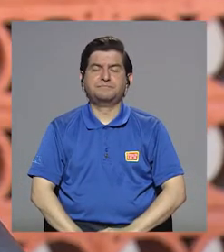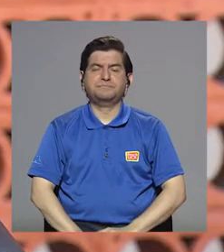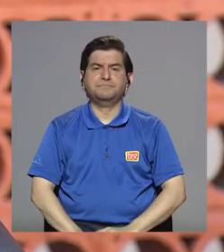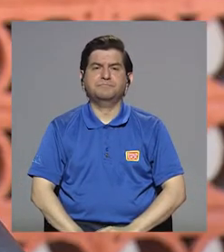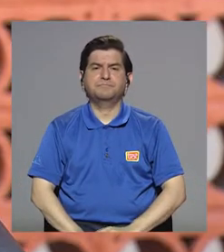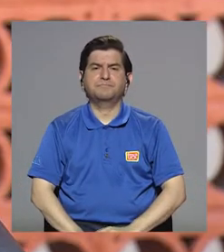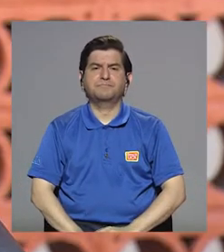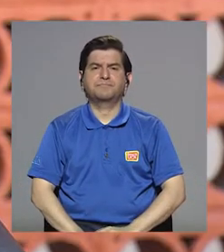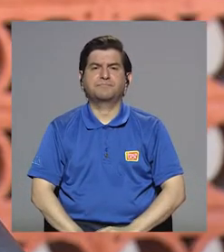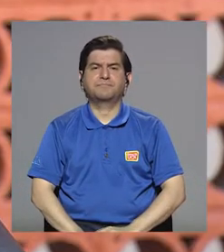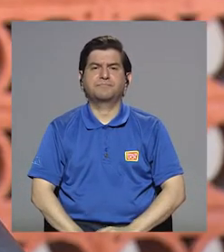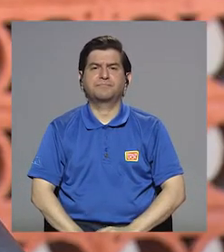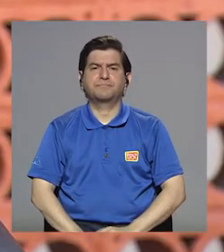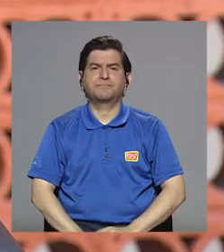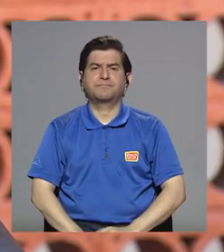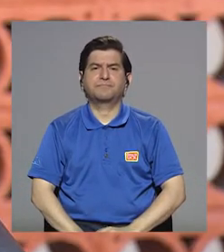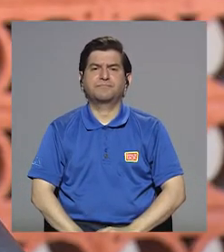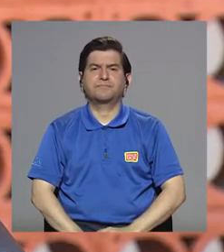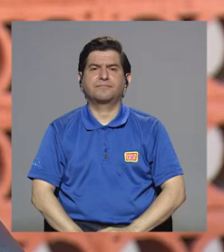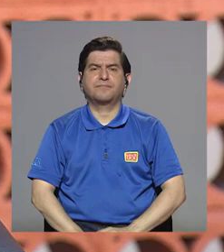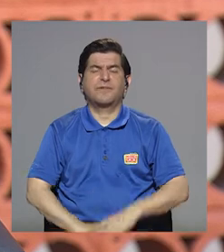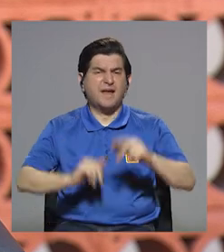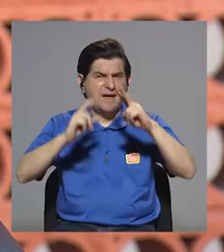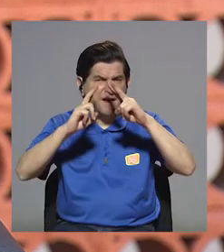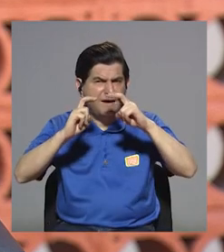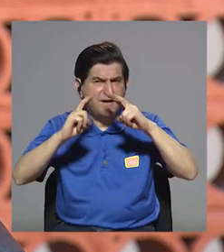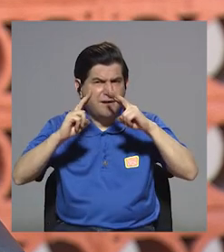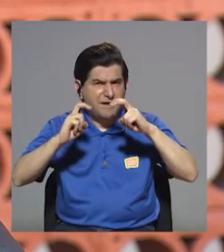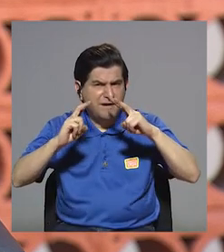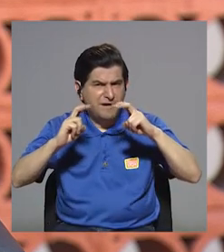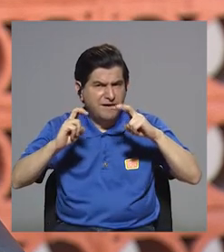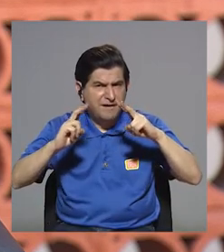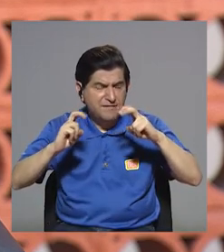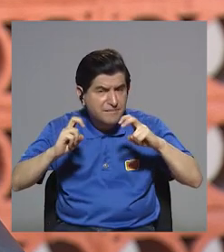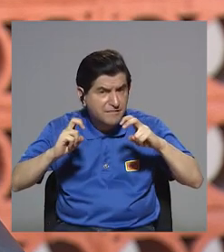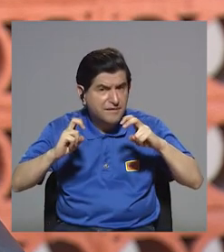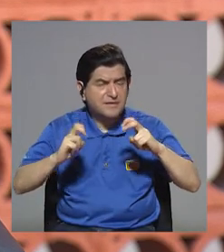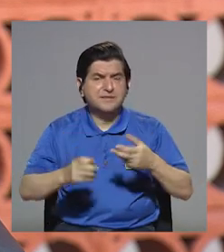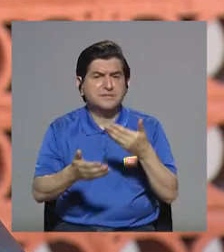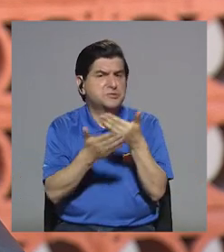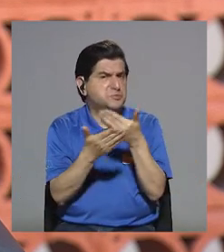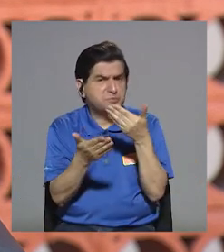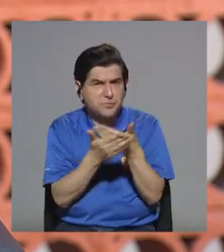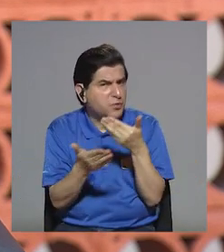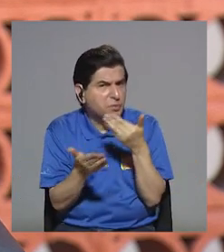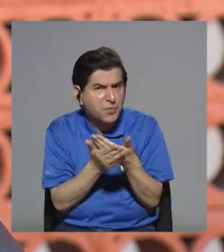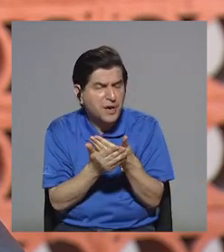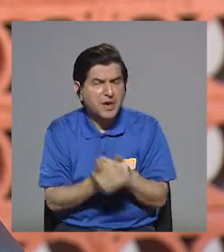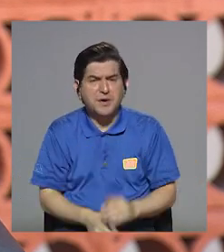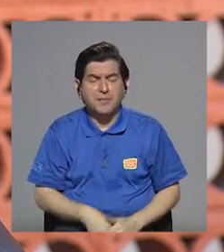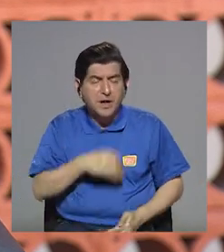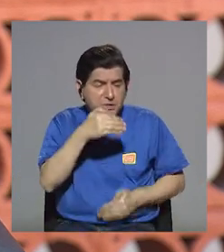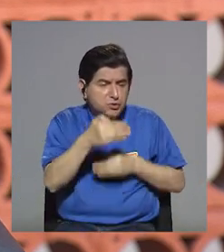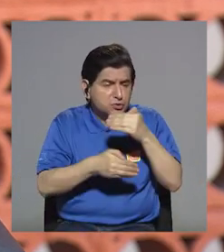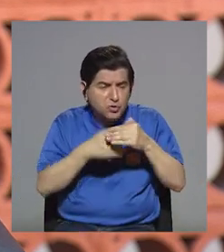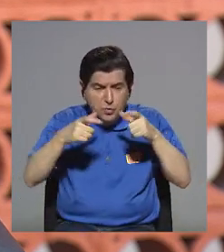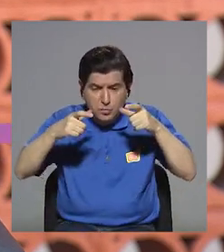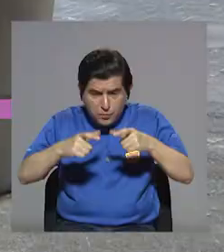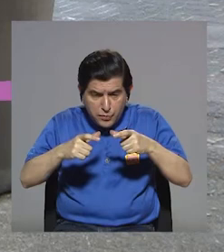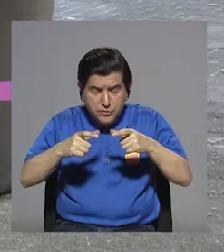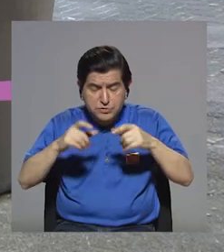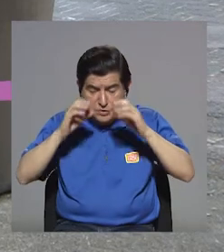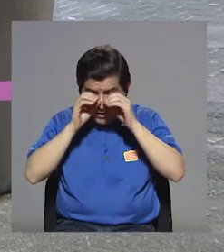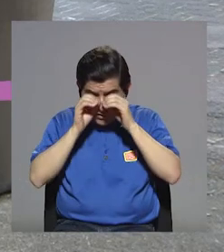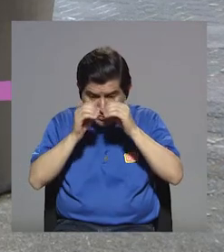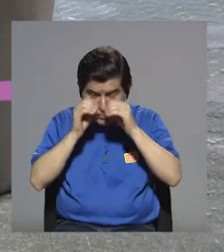hacen, digamos, son análisis? ¿Hacen pruebas, hacen como cultivos y cuestiones? Bueno, son